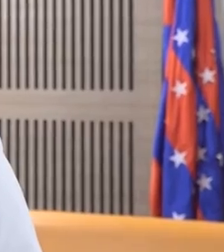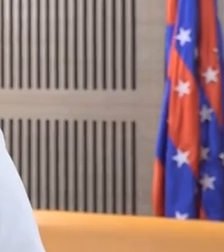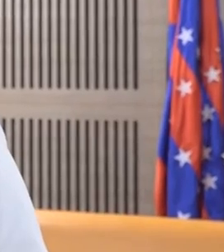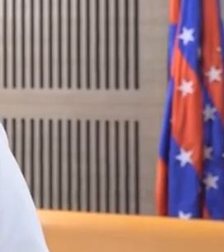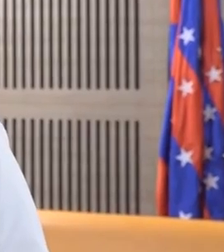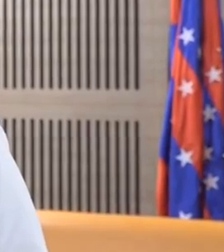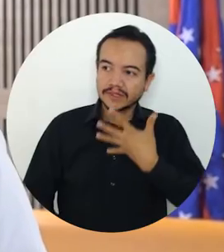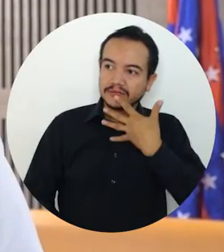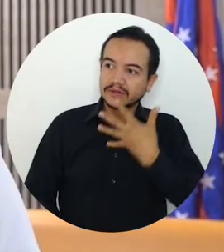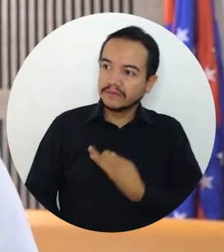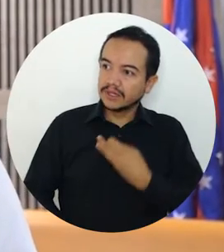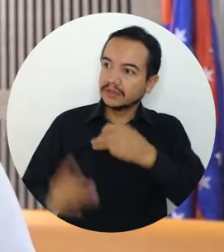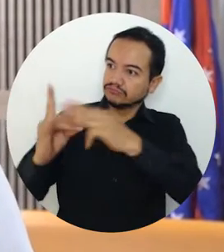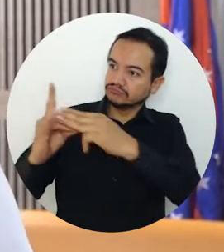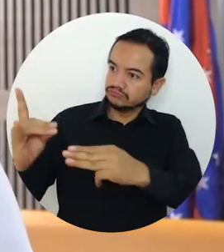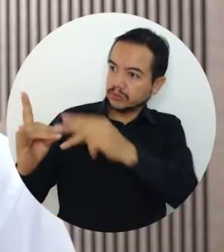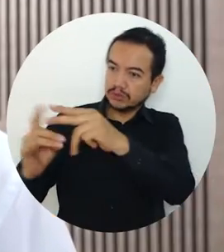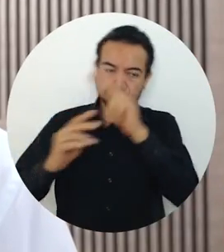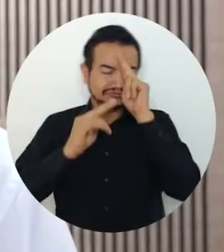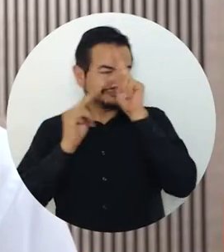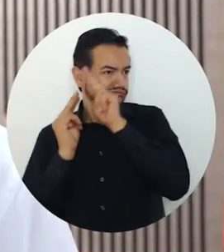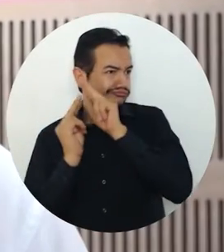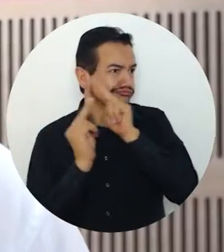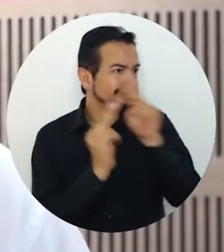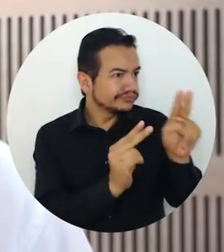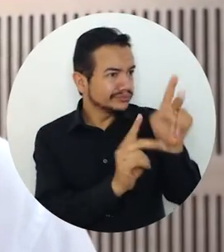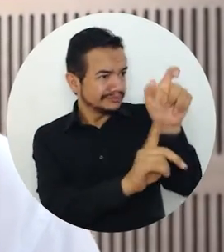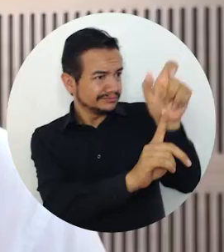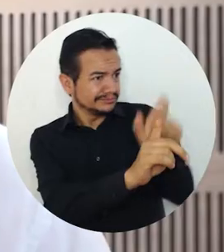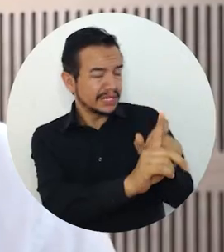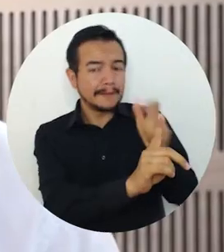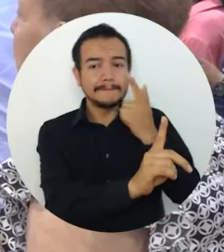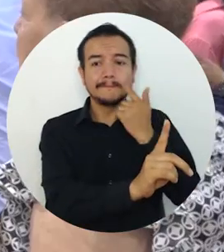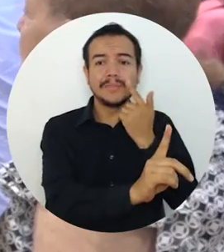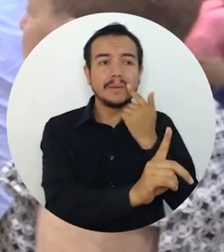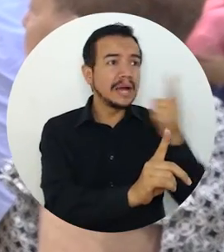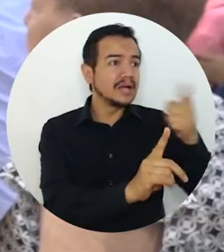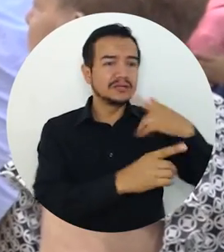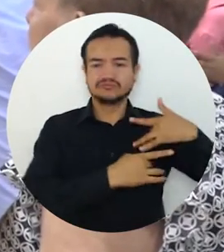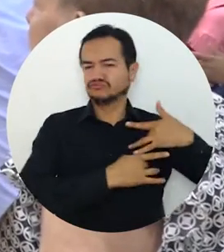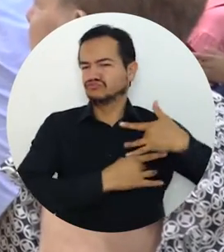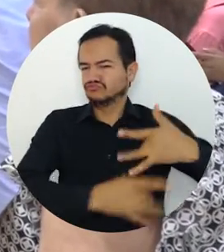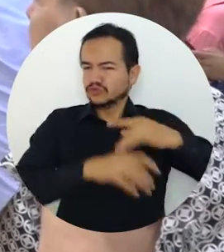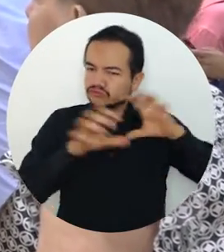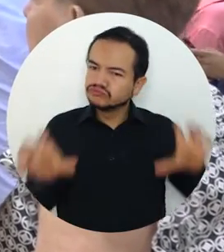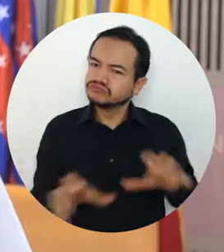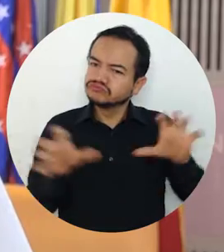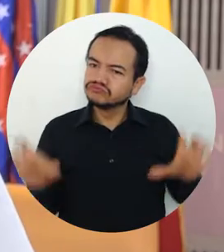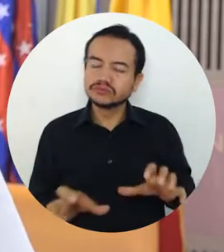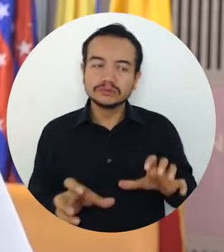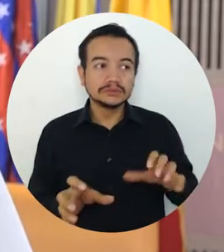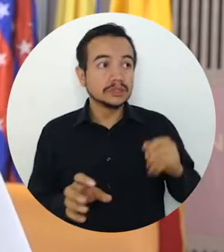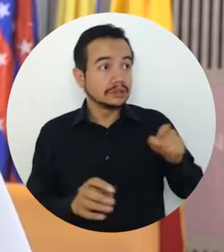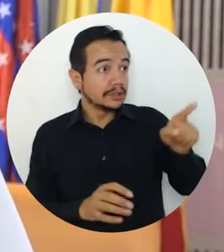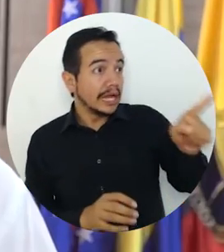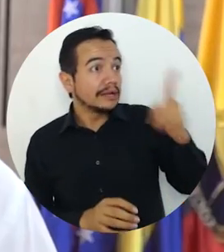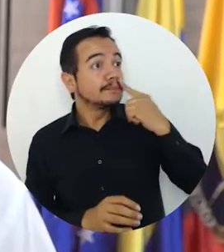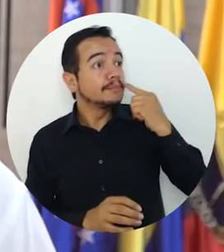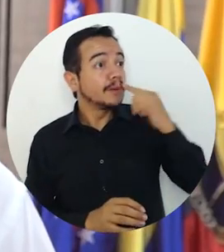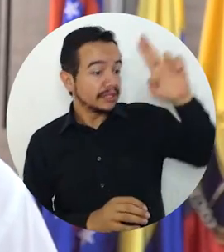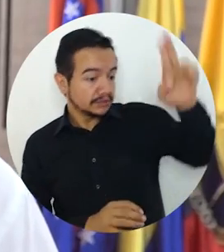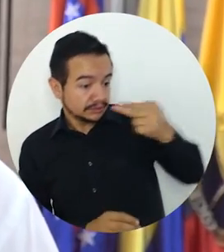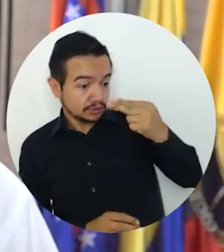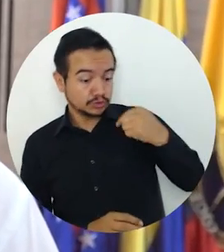No me esperaba tanto reconocimiento a mi padre, a esa labor que la hizo sin mezquindad, agradecido y orgulloso